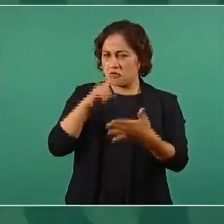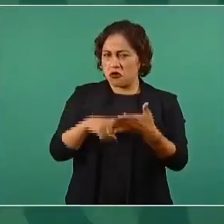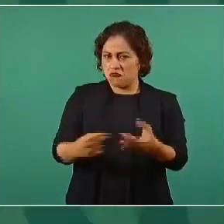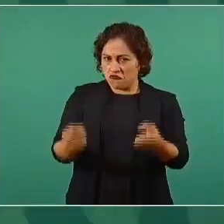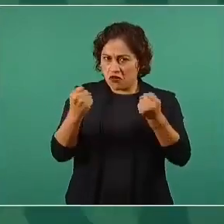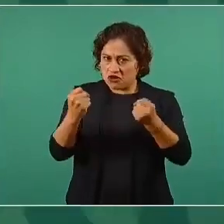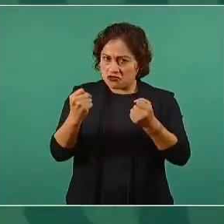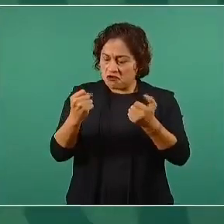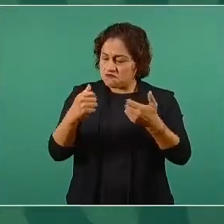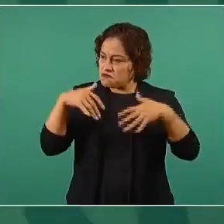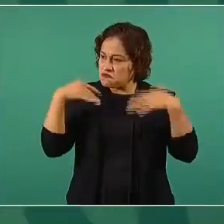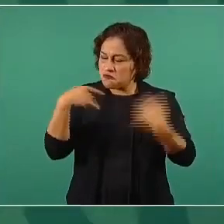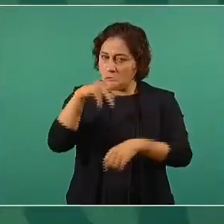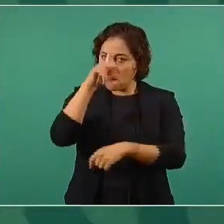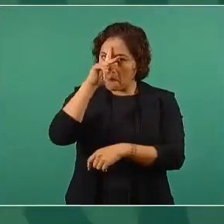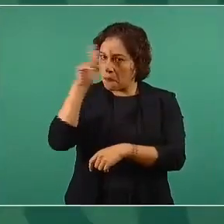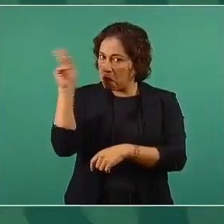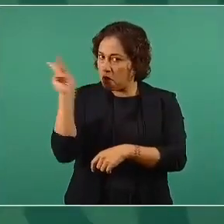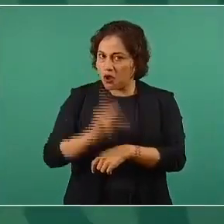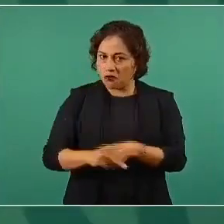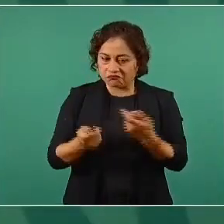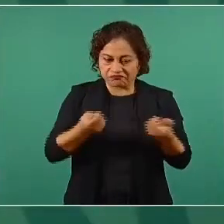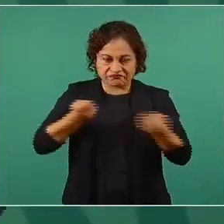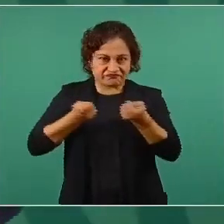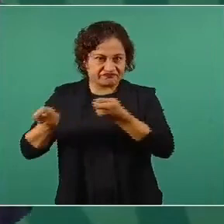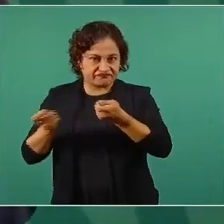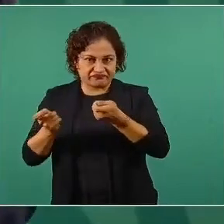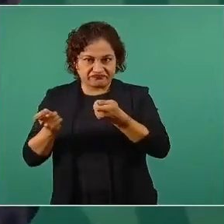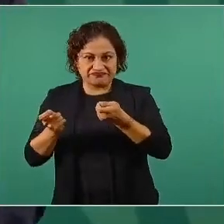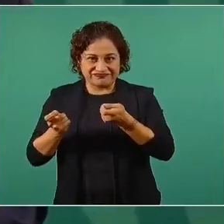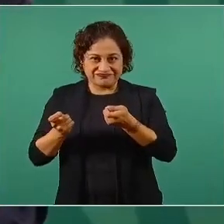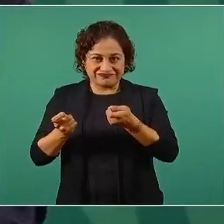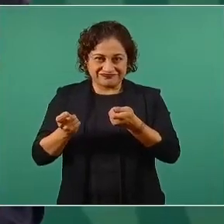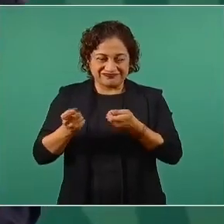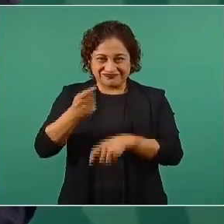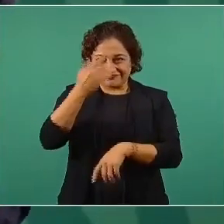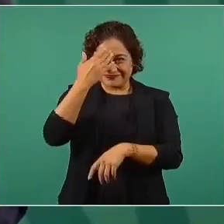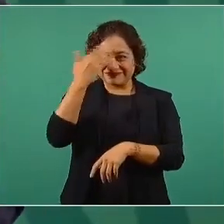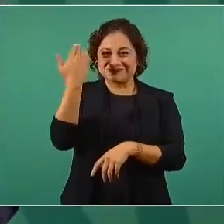porque tenían más poder